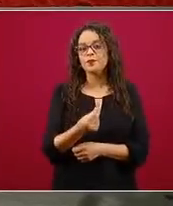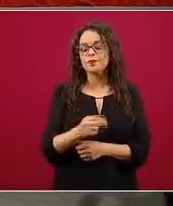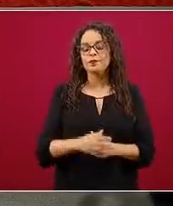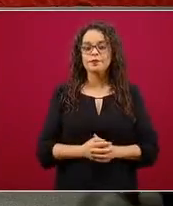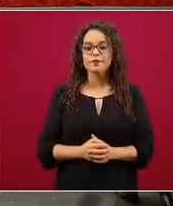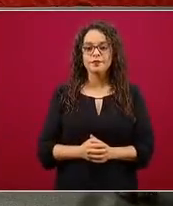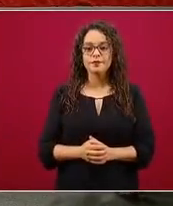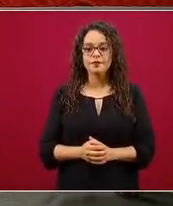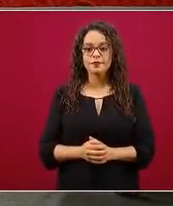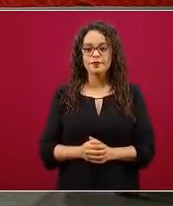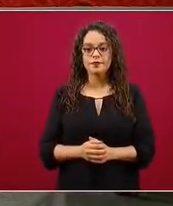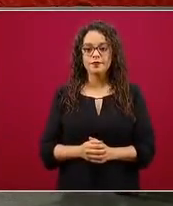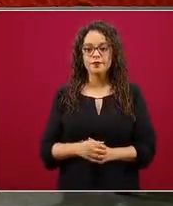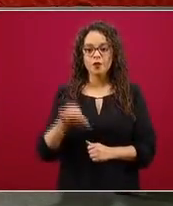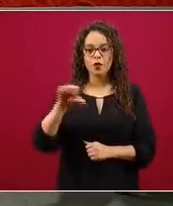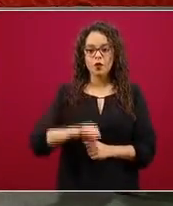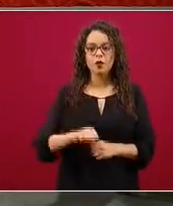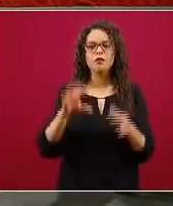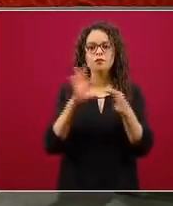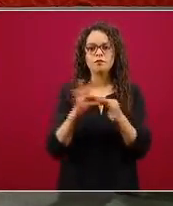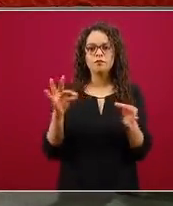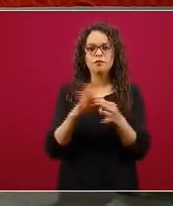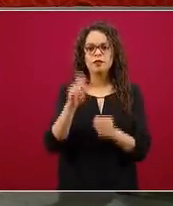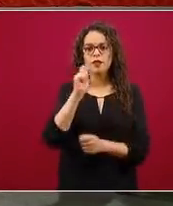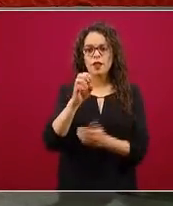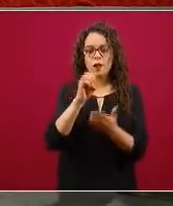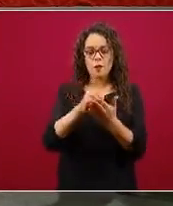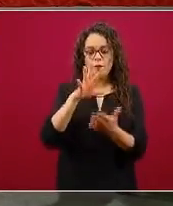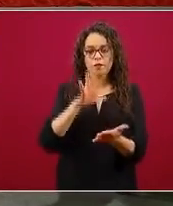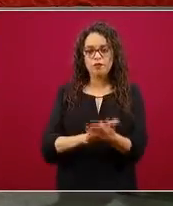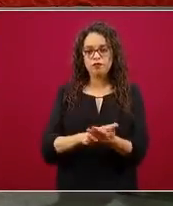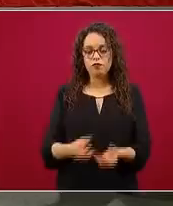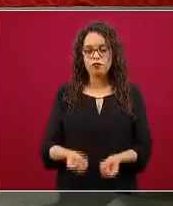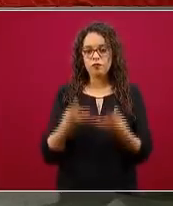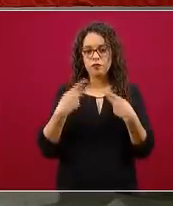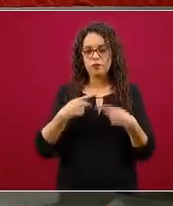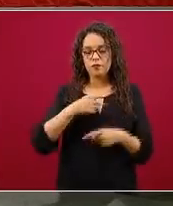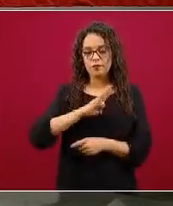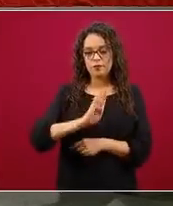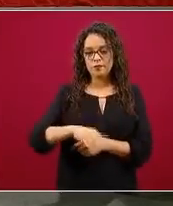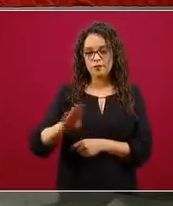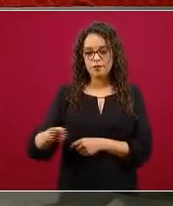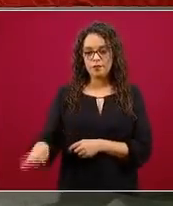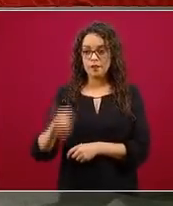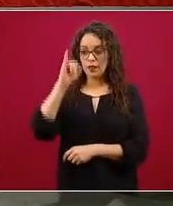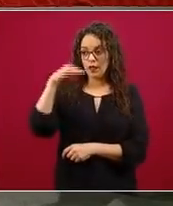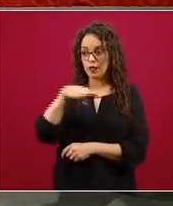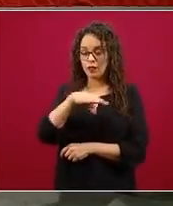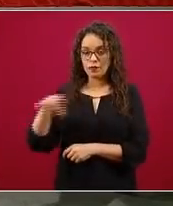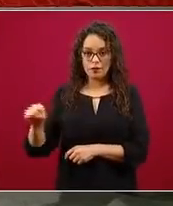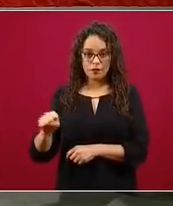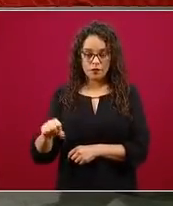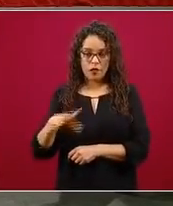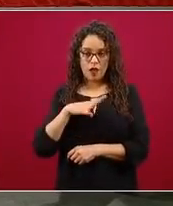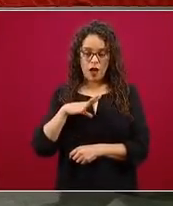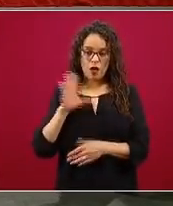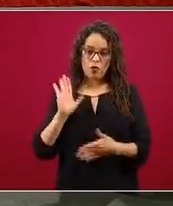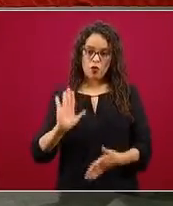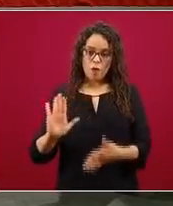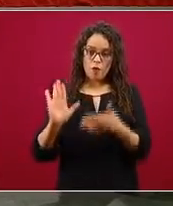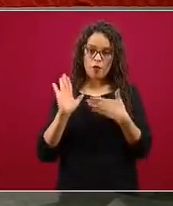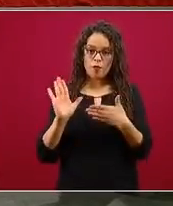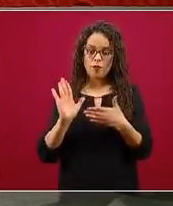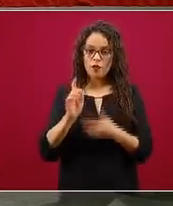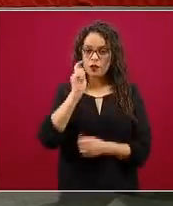Voy a reportar sobre el registro de defunciones en el IMSS. Después de hacer un compromiso sectorial de mejorar la